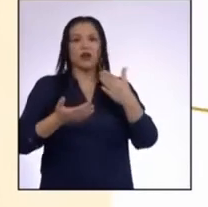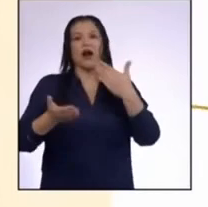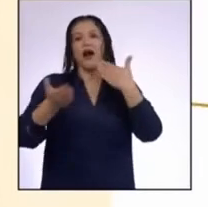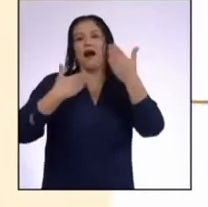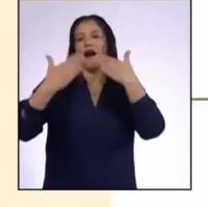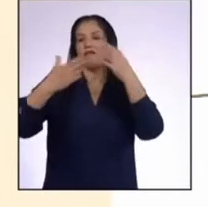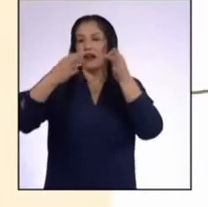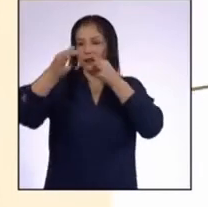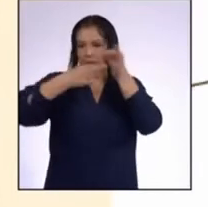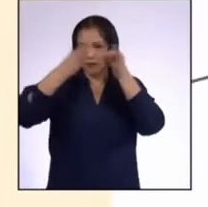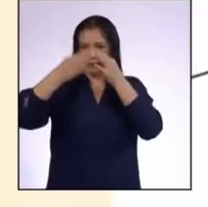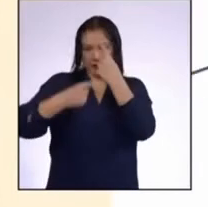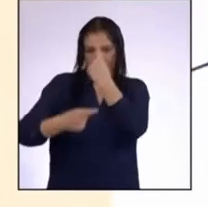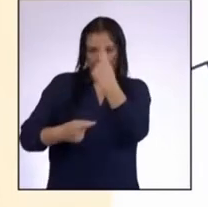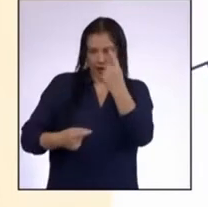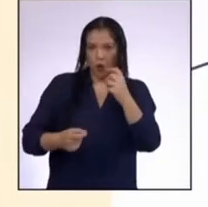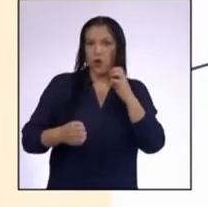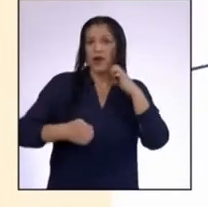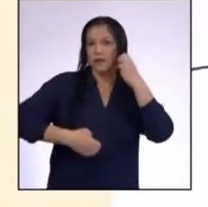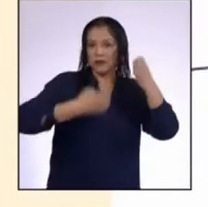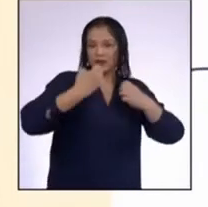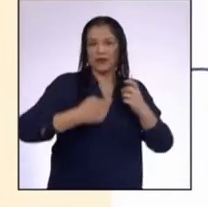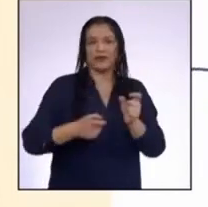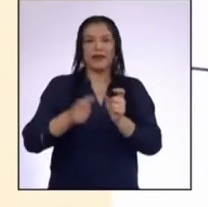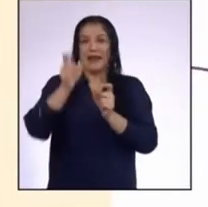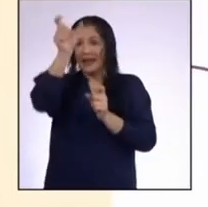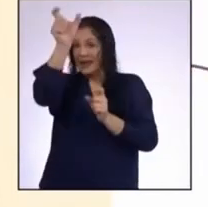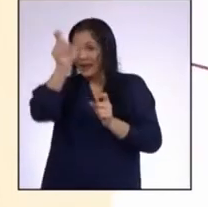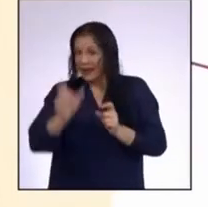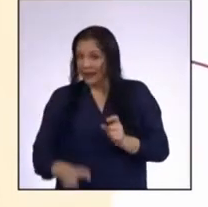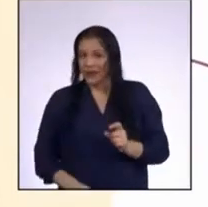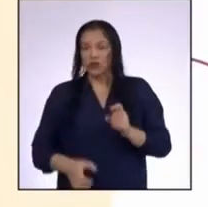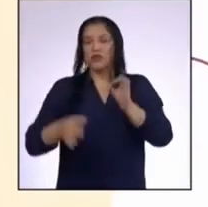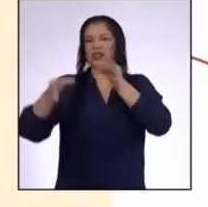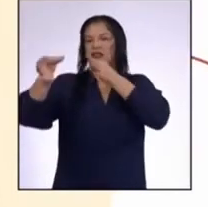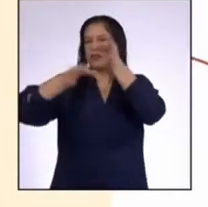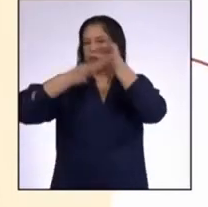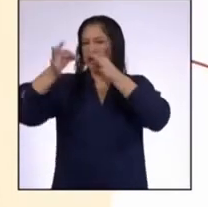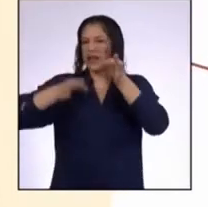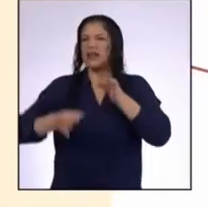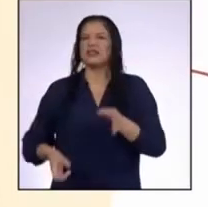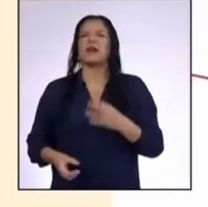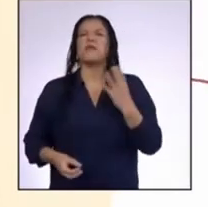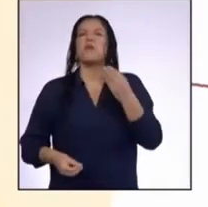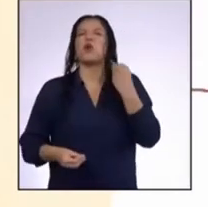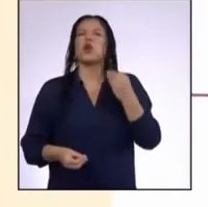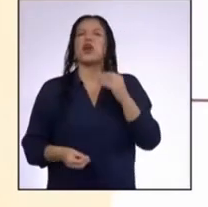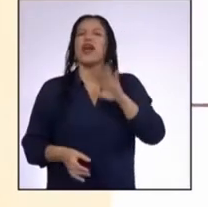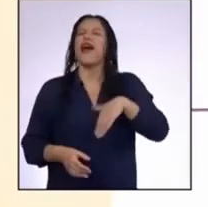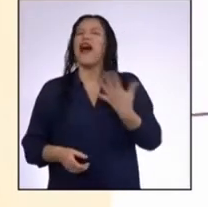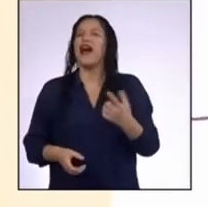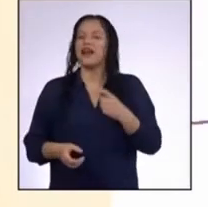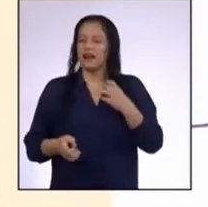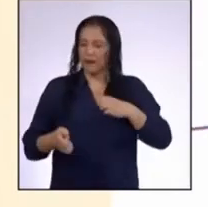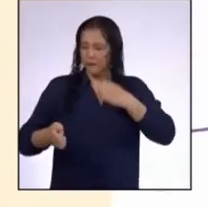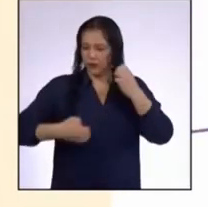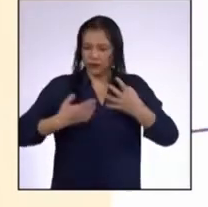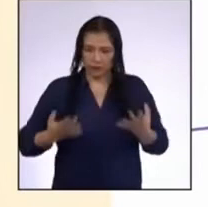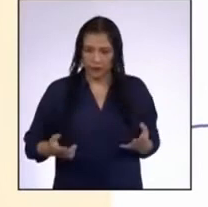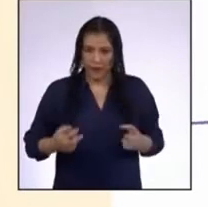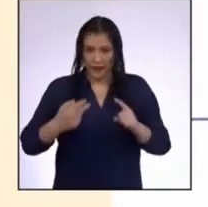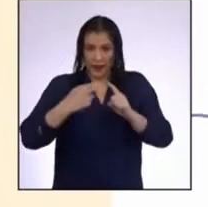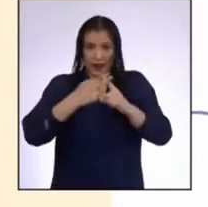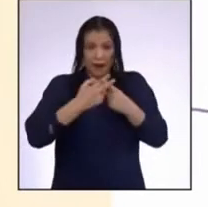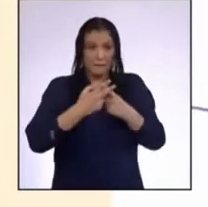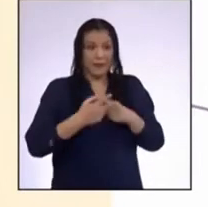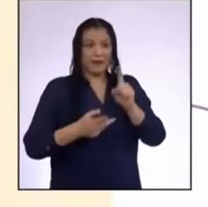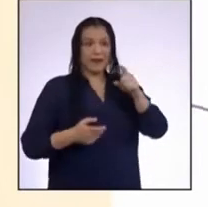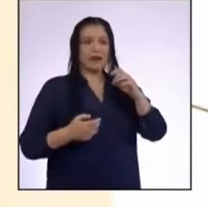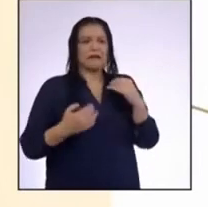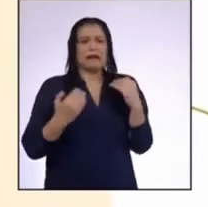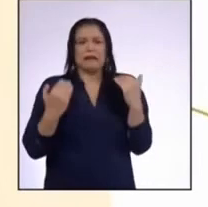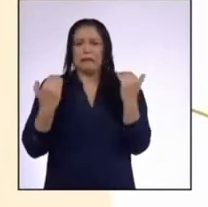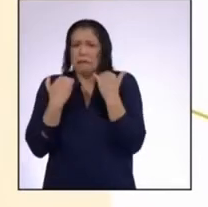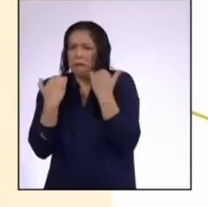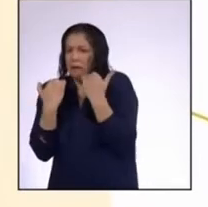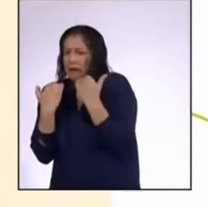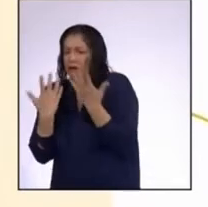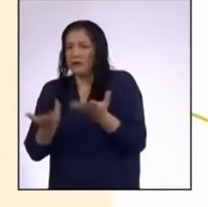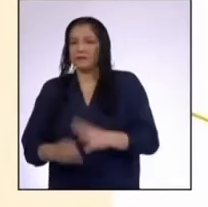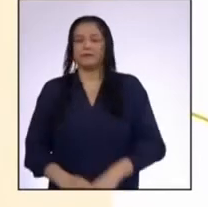habla sobre la expresión de estas Y a la derecha, una explicación de para qué existe dicha emoción Empezaré con el miedo